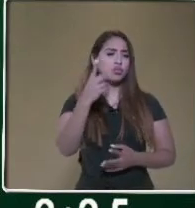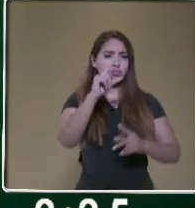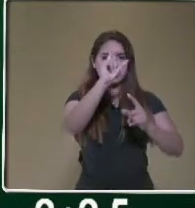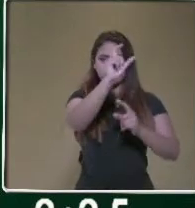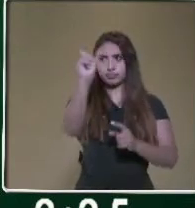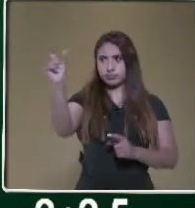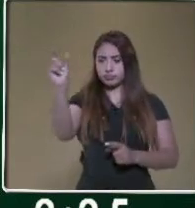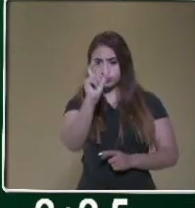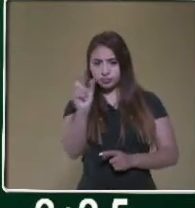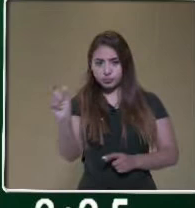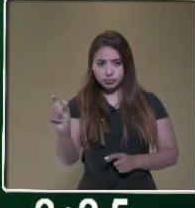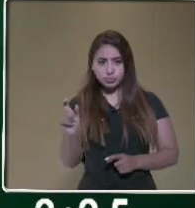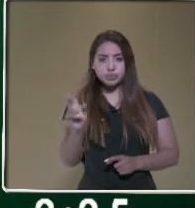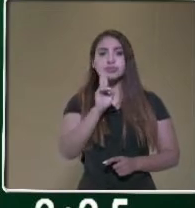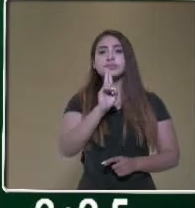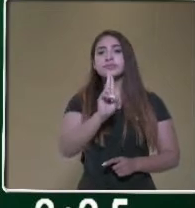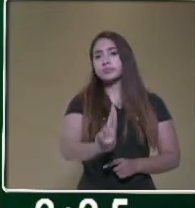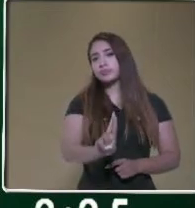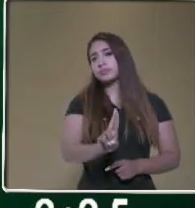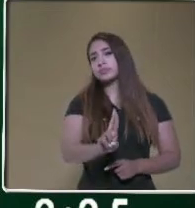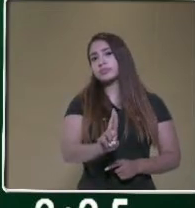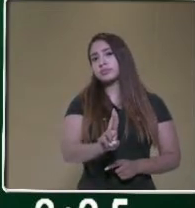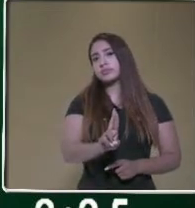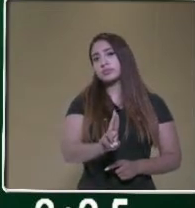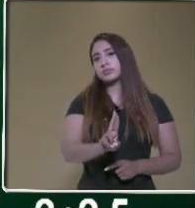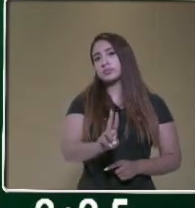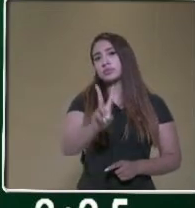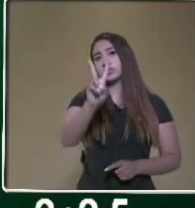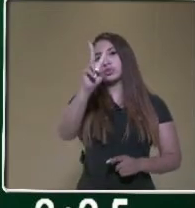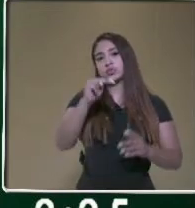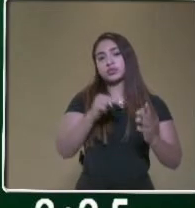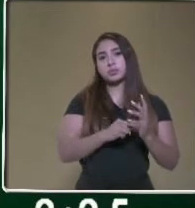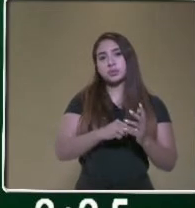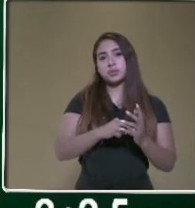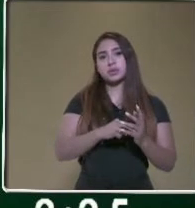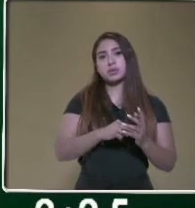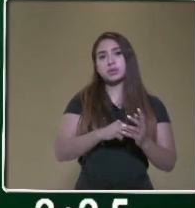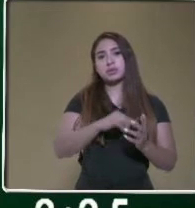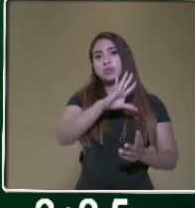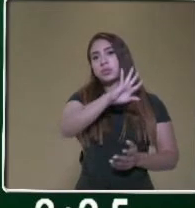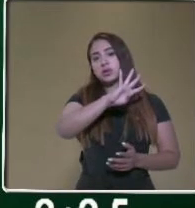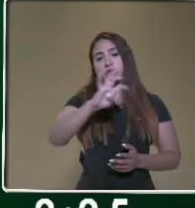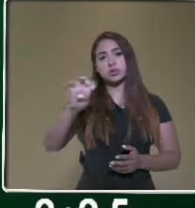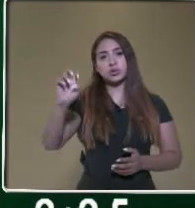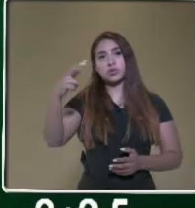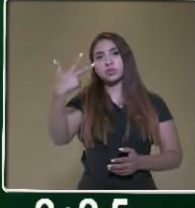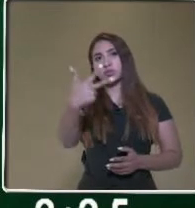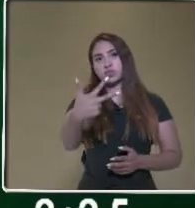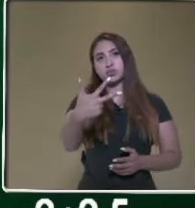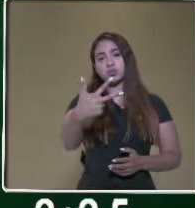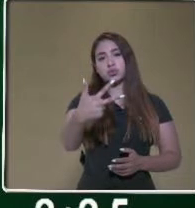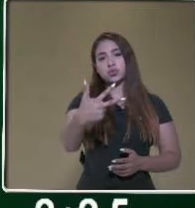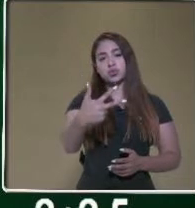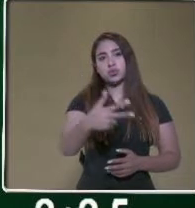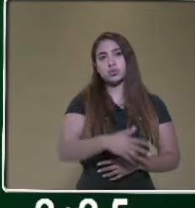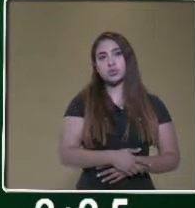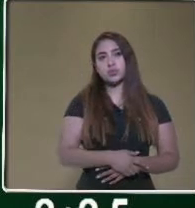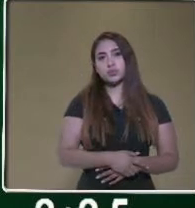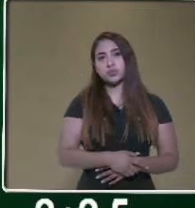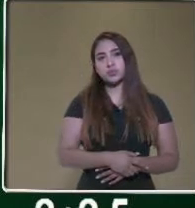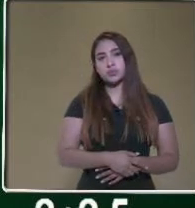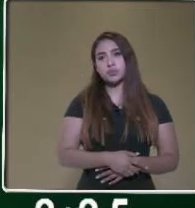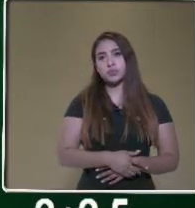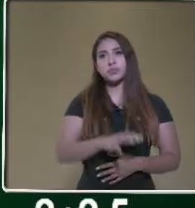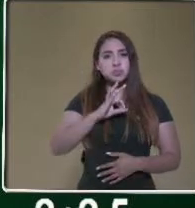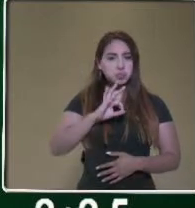corresponden, el resultado sería 2,408 y podemos hacer